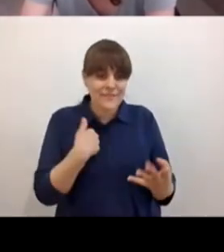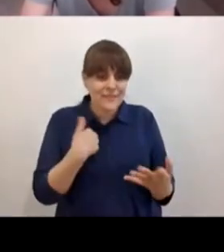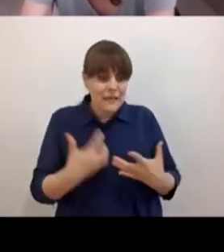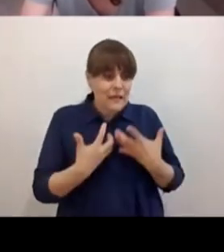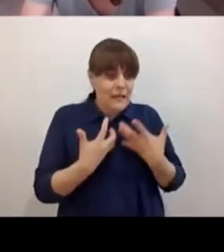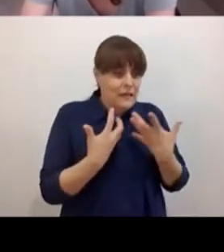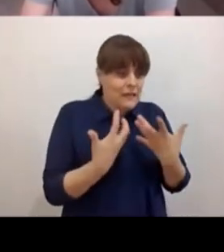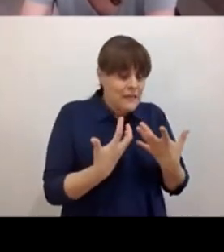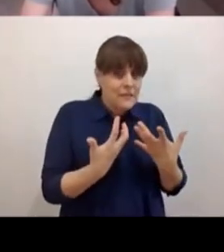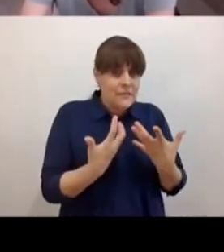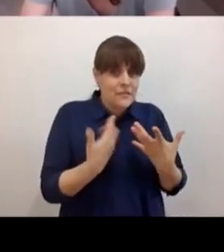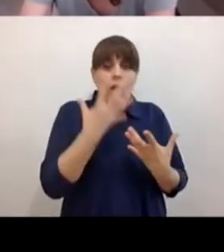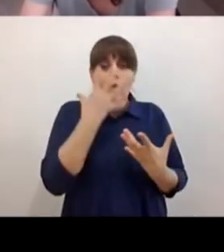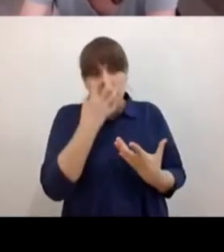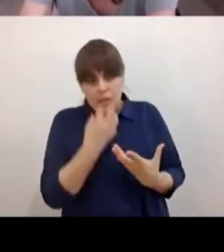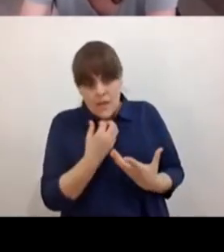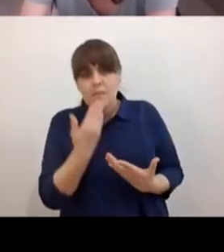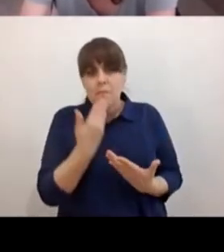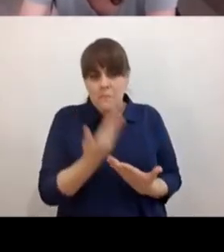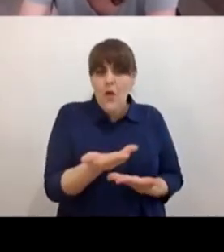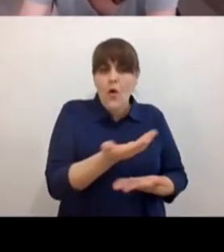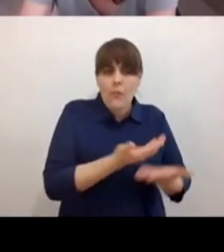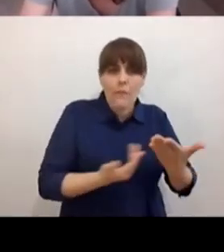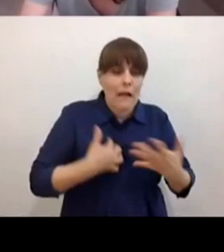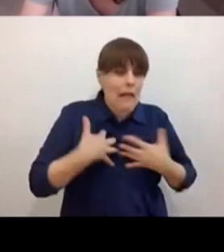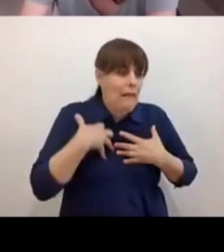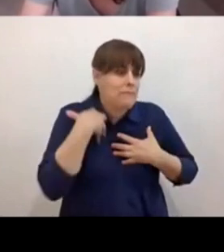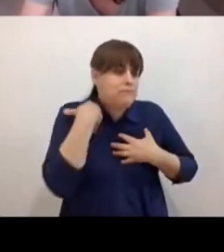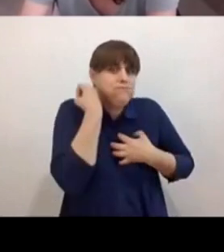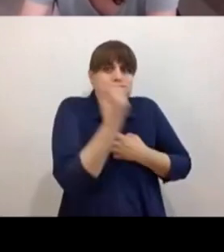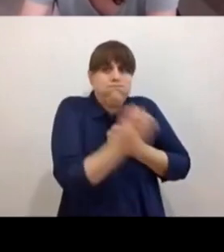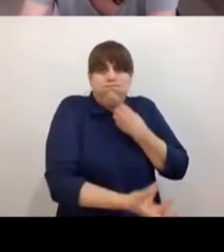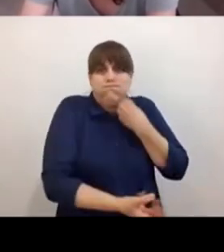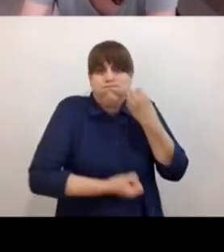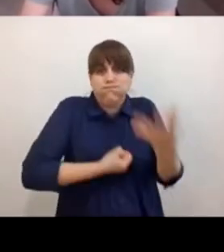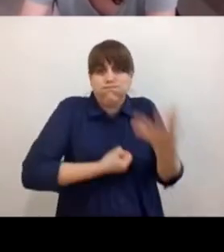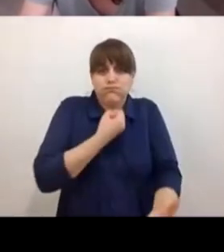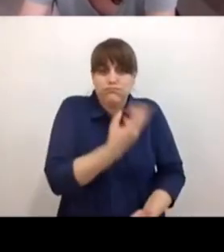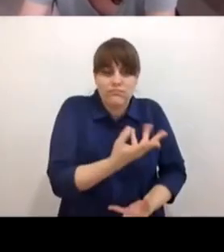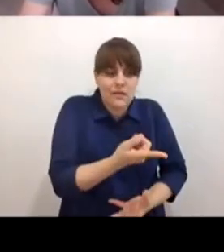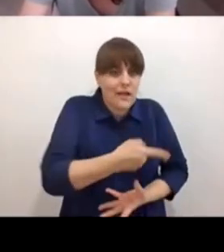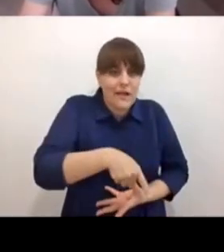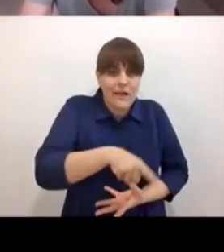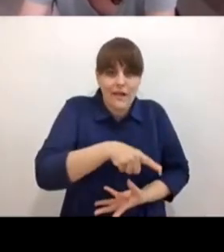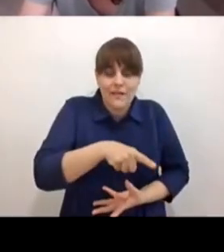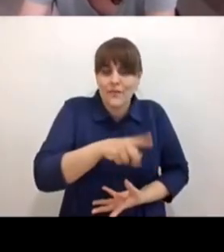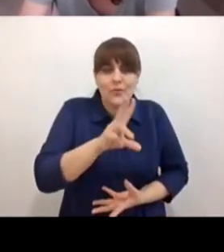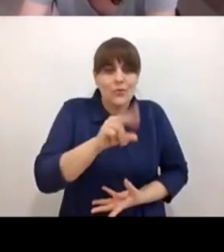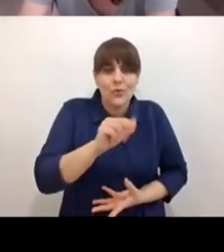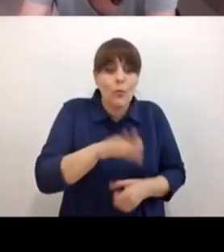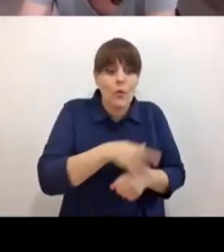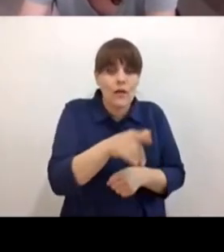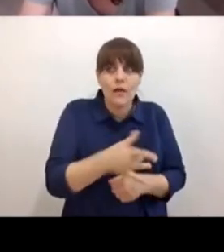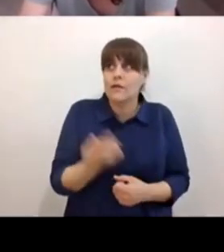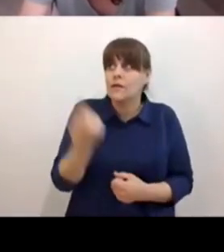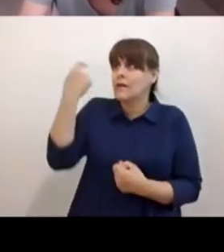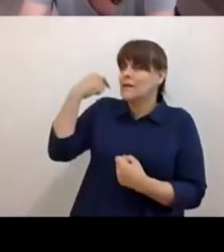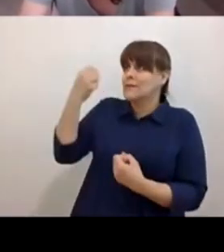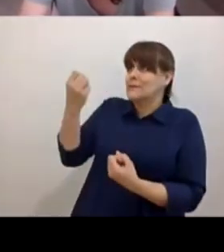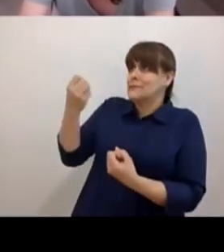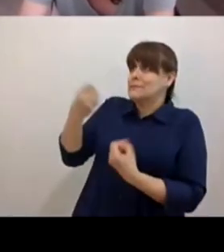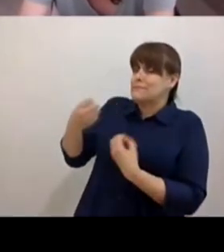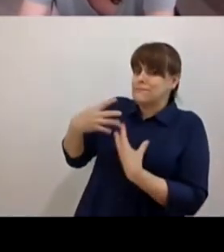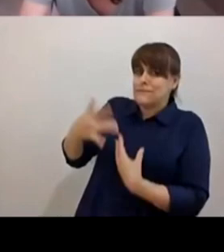me siento triste pero no en un desbordamiento porque se puede generar culpa en los menores o se puede